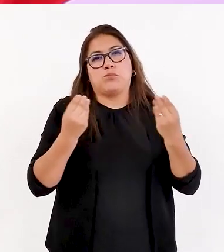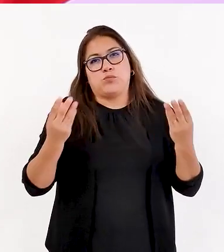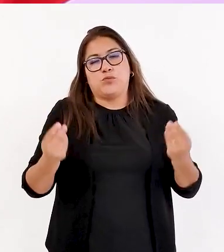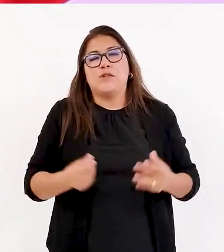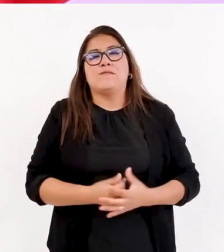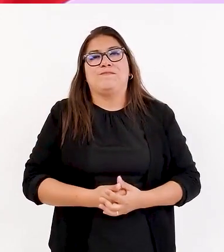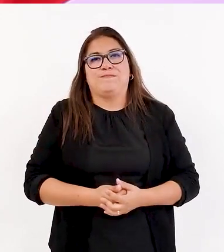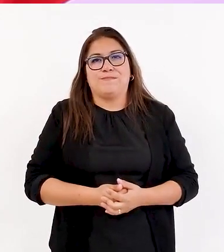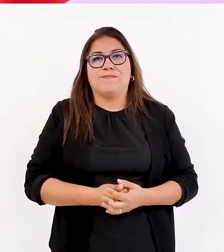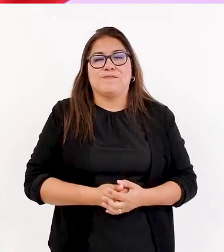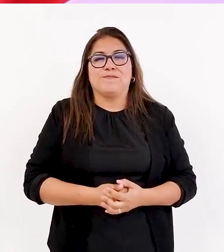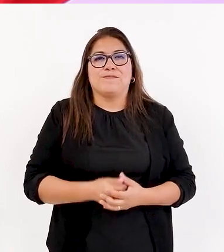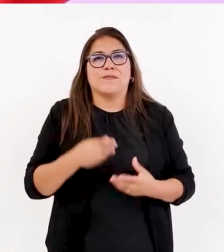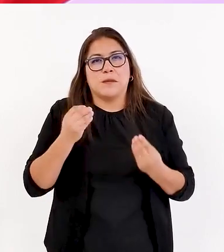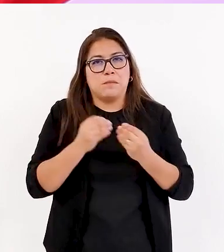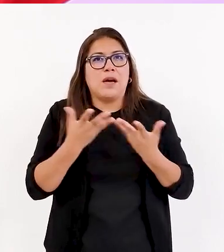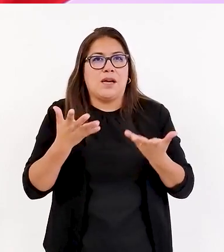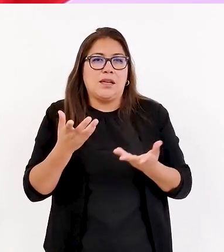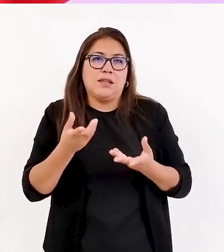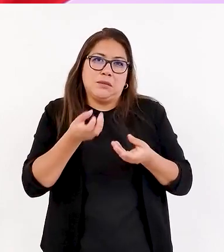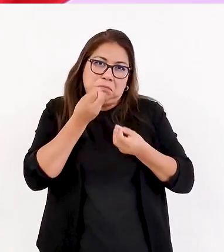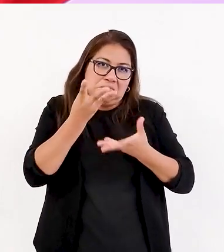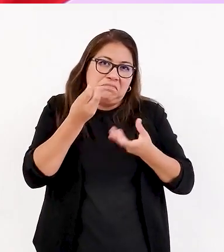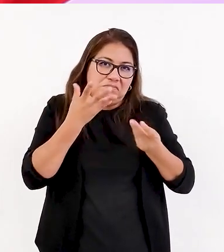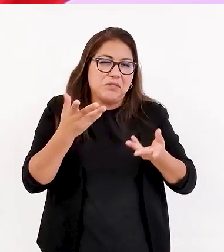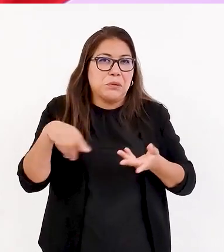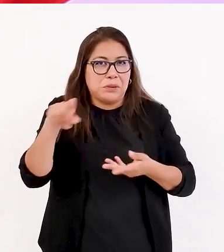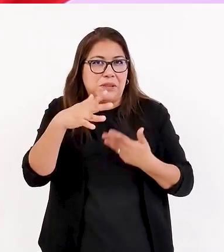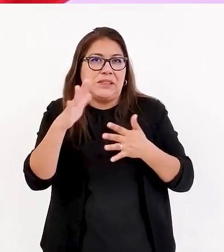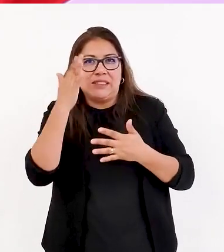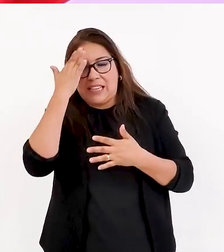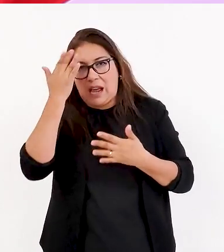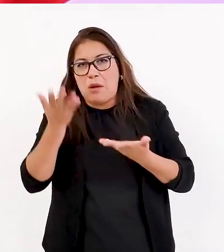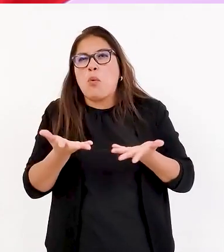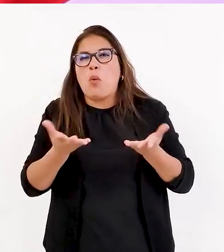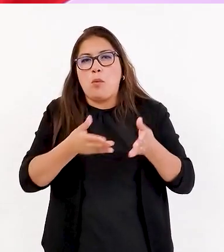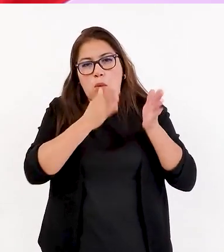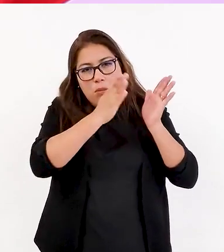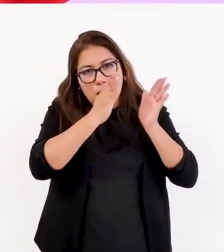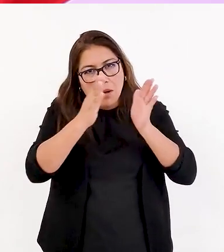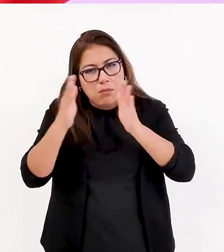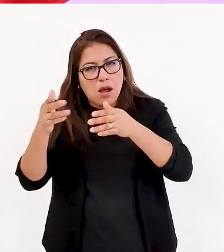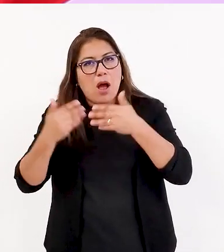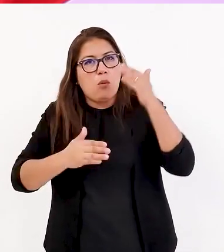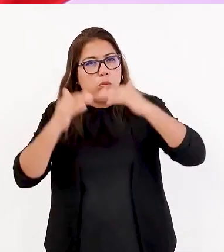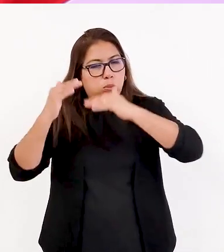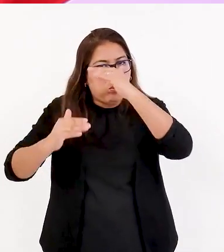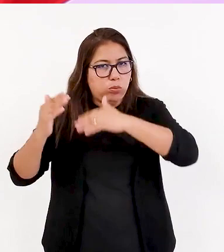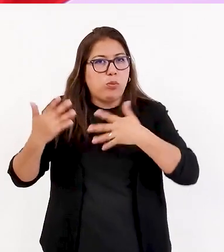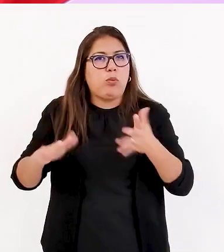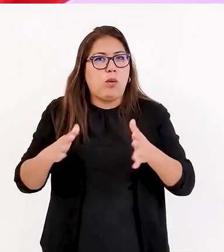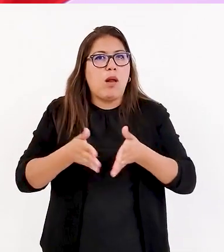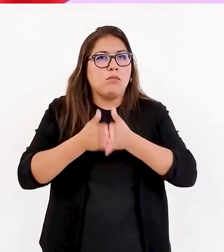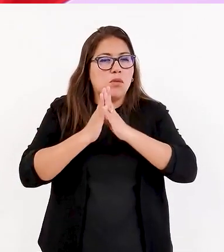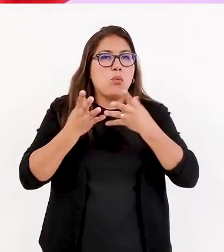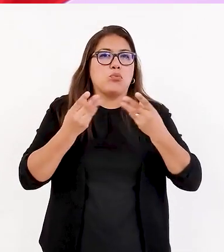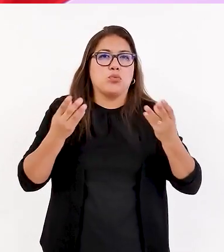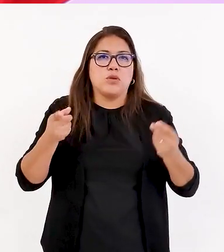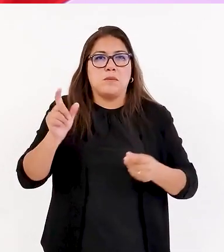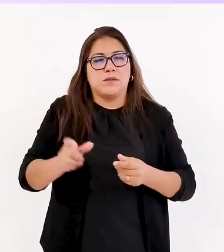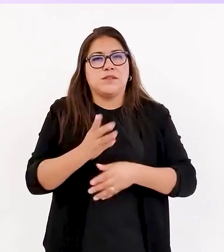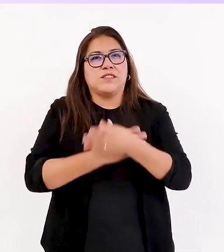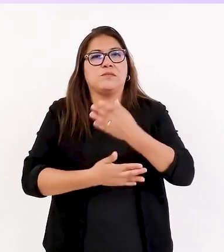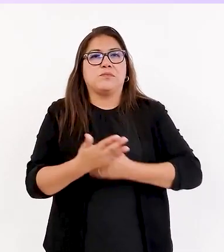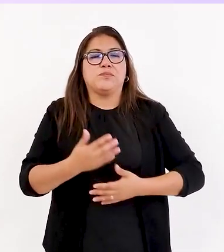Entonces, eso es, digamos, te da una idea de cómo va, efectivamente, también cambiando los requerimientos, ¿no? De las personas con